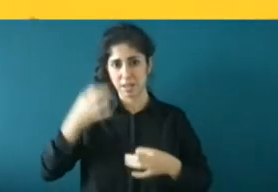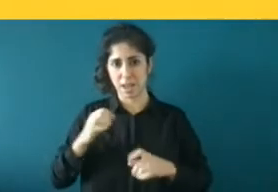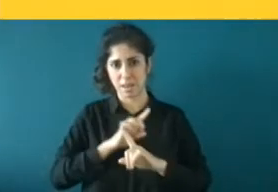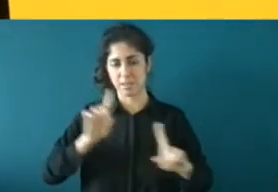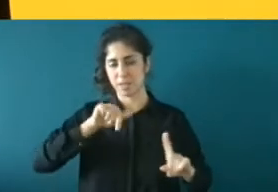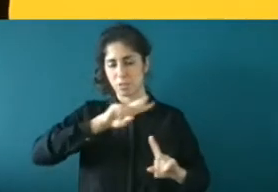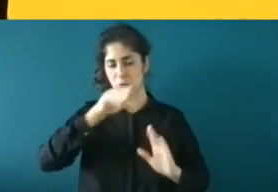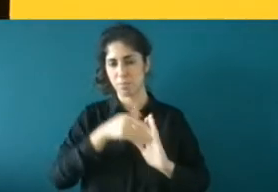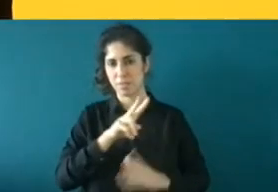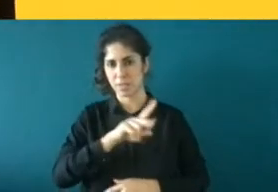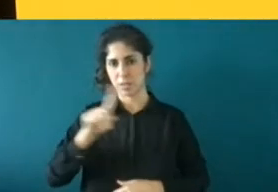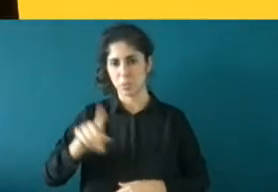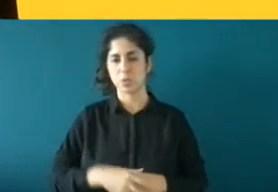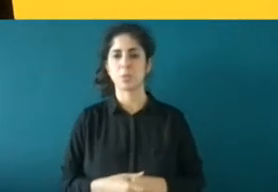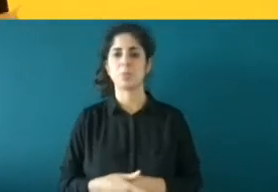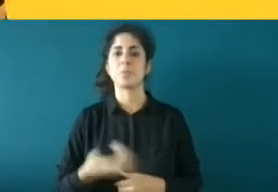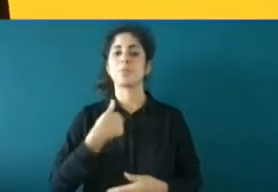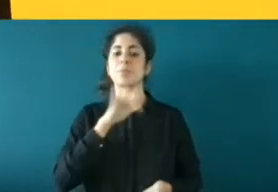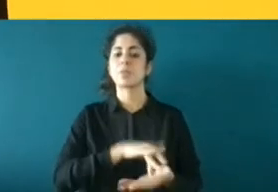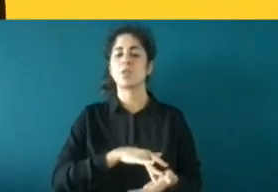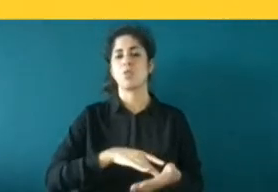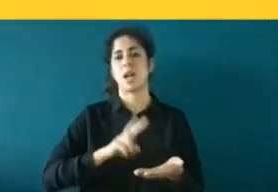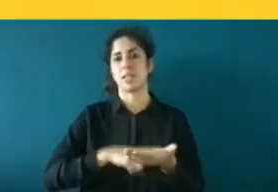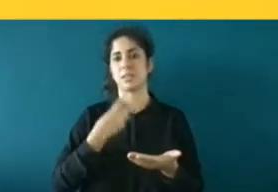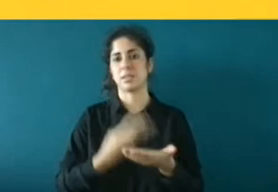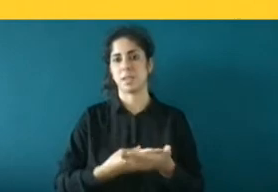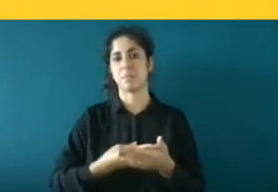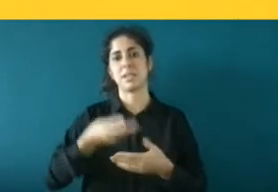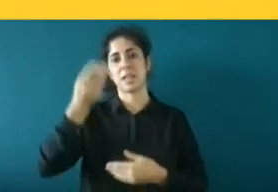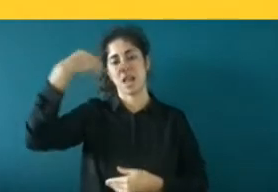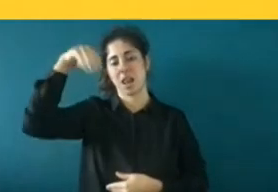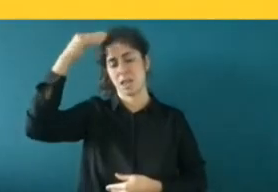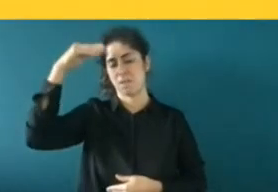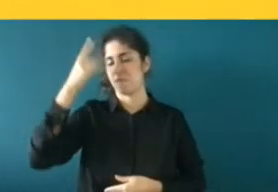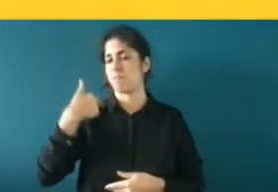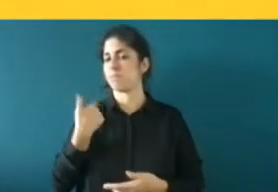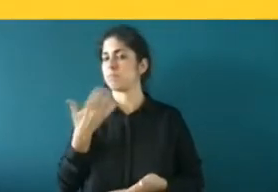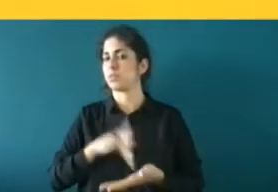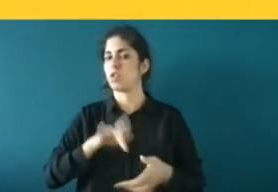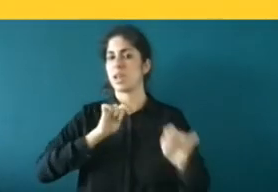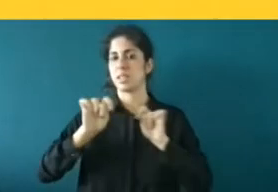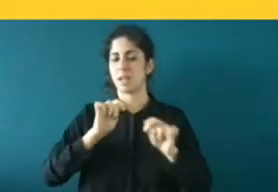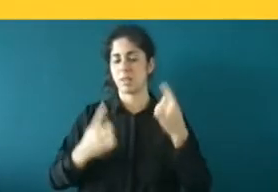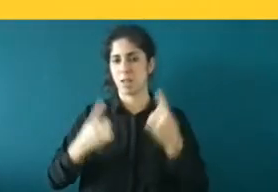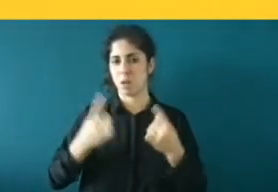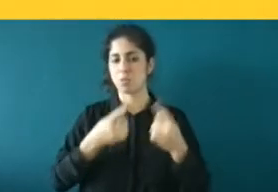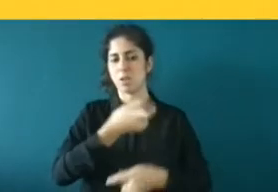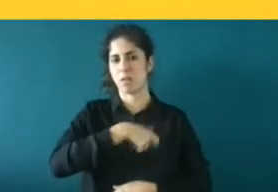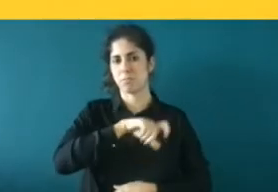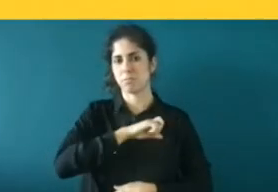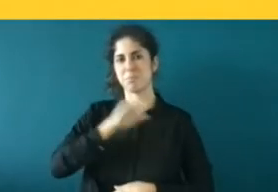actuado como intérprete en algunas ocasiones al árabe hacer preguntas que no tienen nada que ver con la protección internacional.